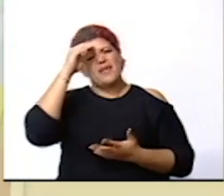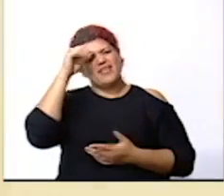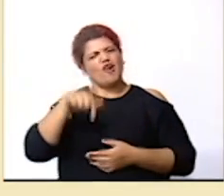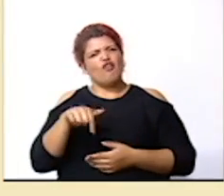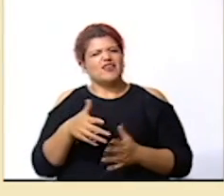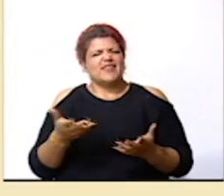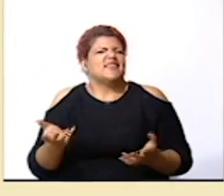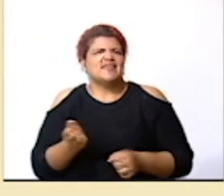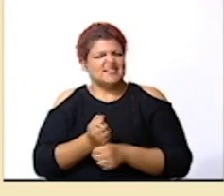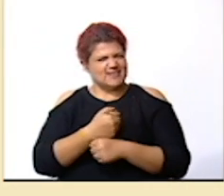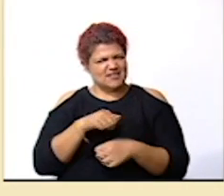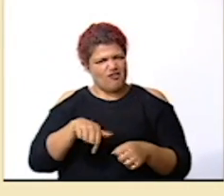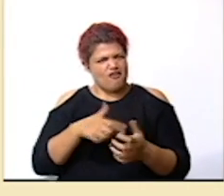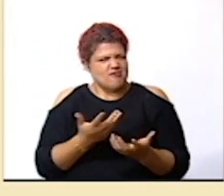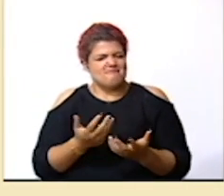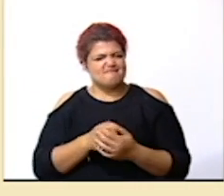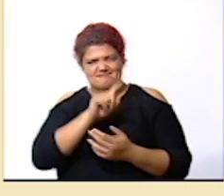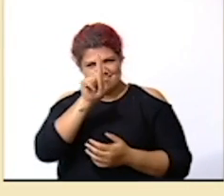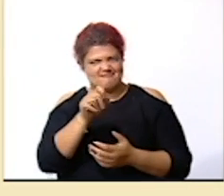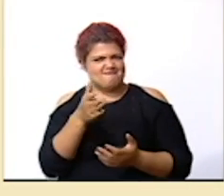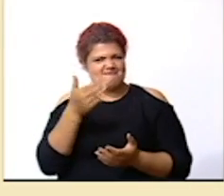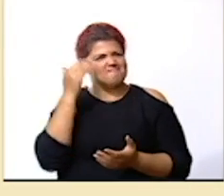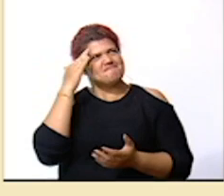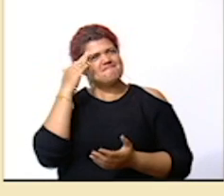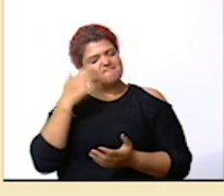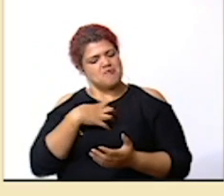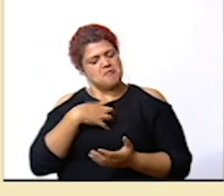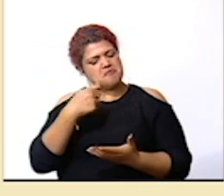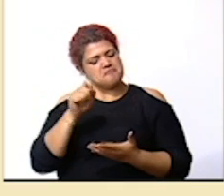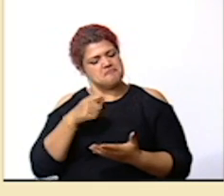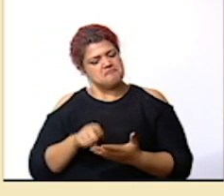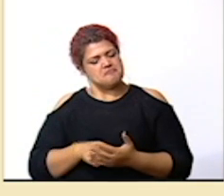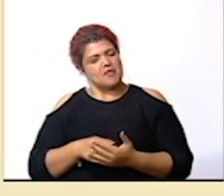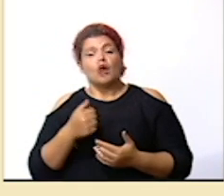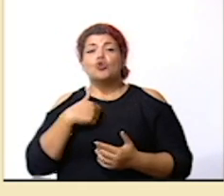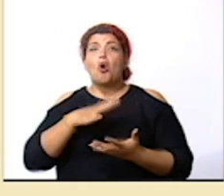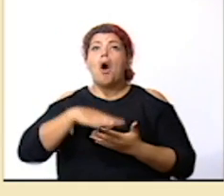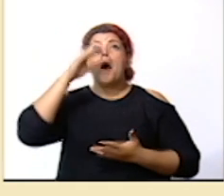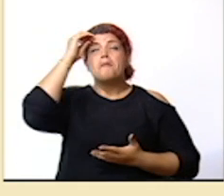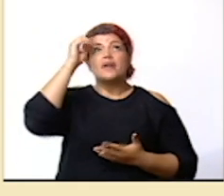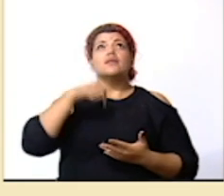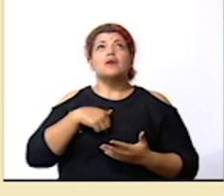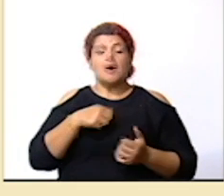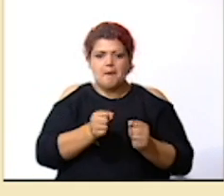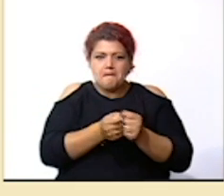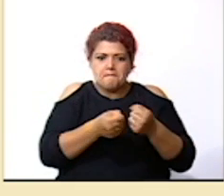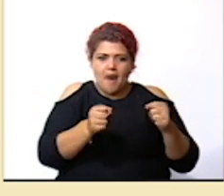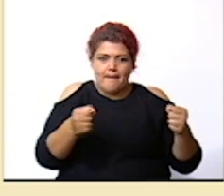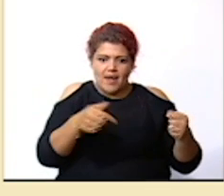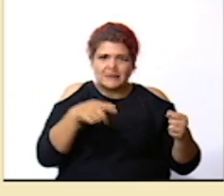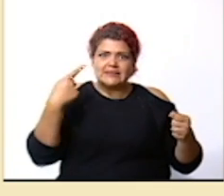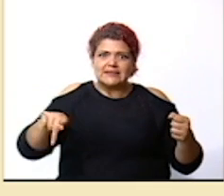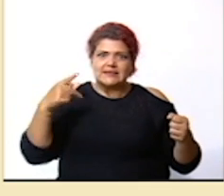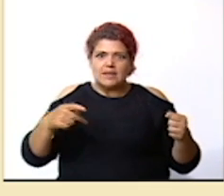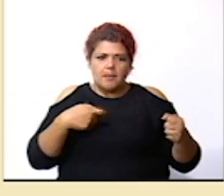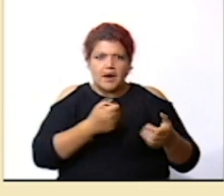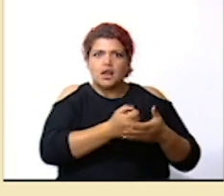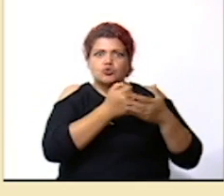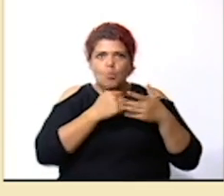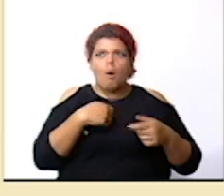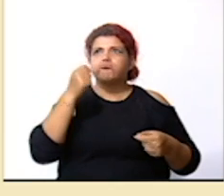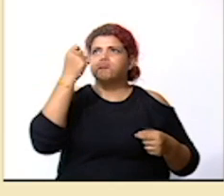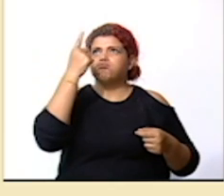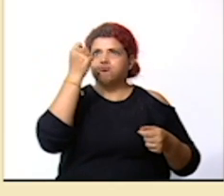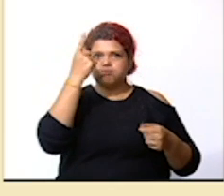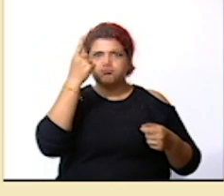hoy? vamos a ver qué aprendimos el día de hoy bueno ¿qué aprendí? aprendí que el mapa de riesgos te ayuda a entender